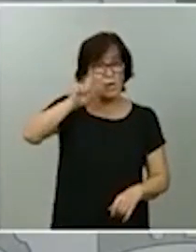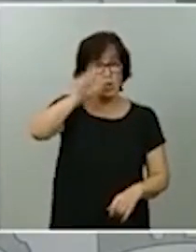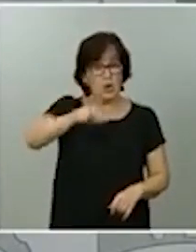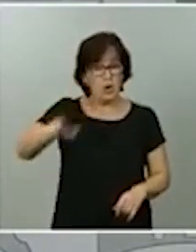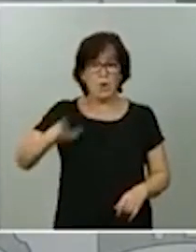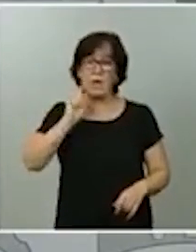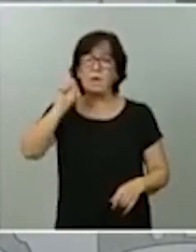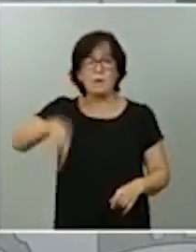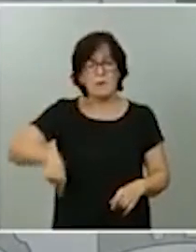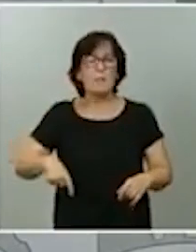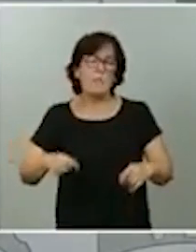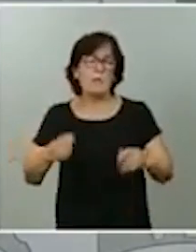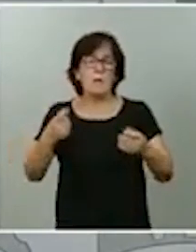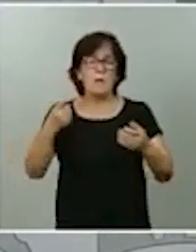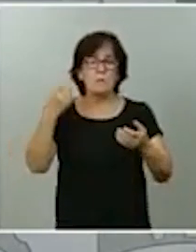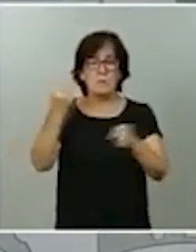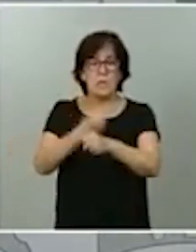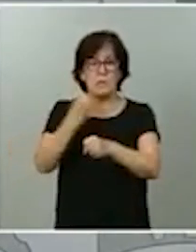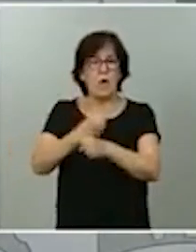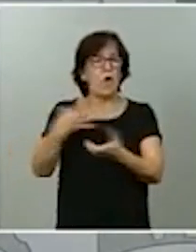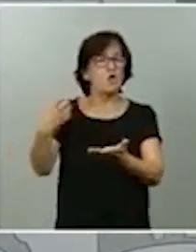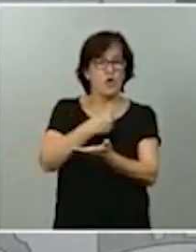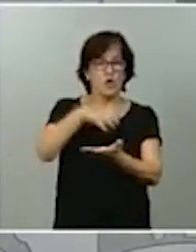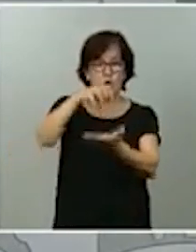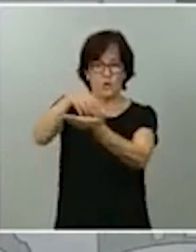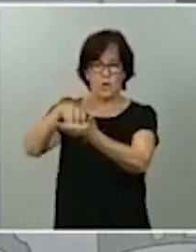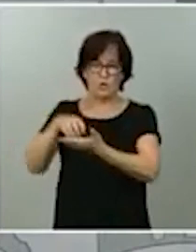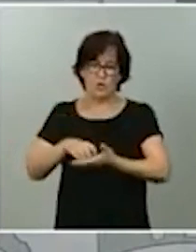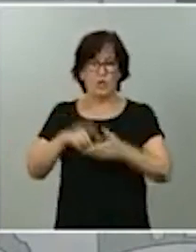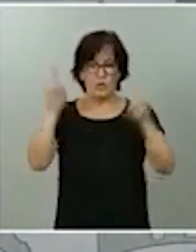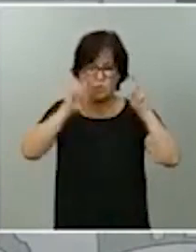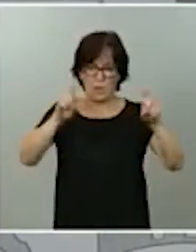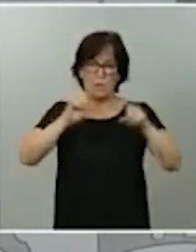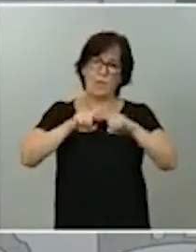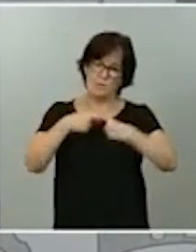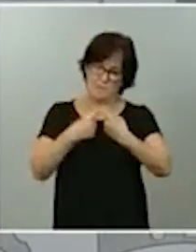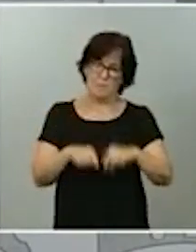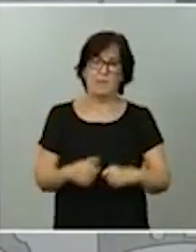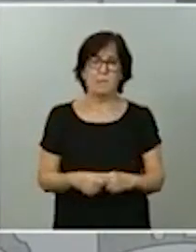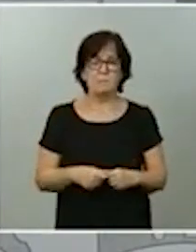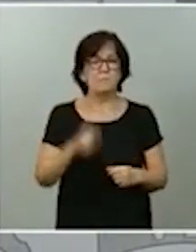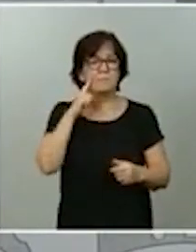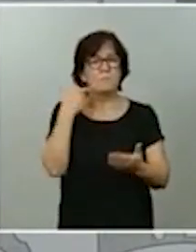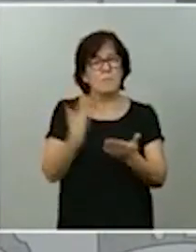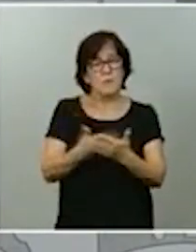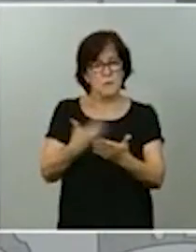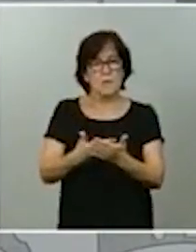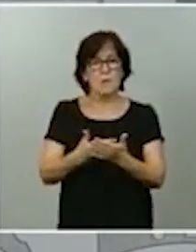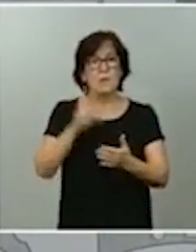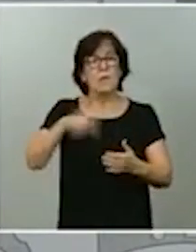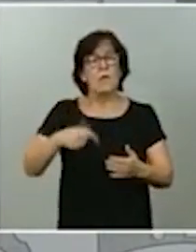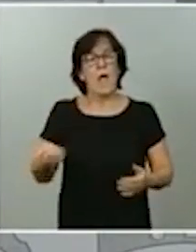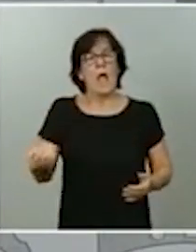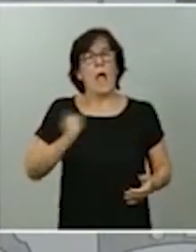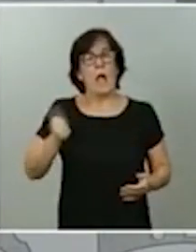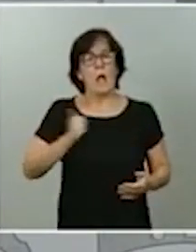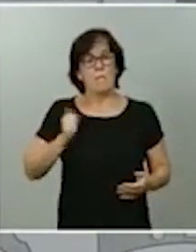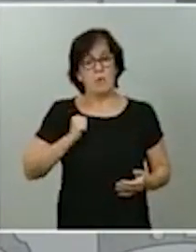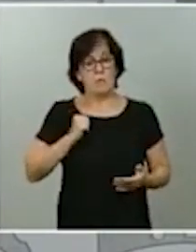trabajadores del centro educativo y de las familias. Y, por supuesto, que garantice a su vez el aprovechamiento del curso.